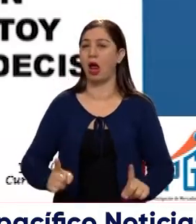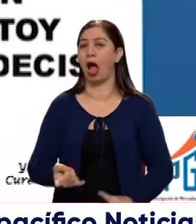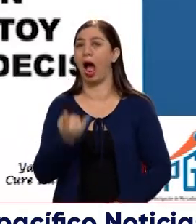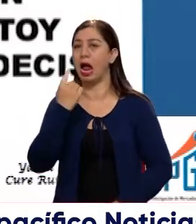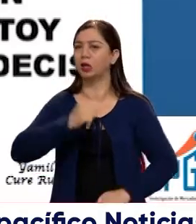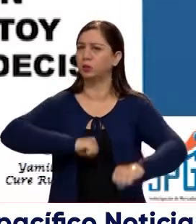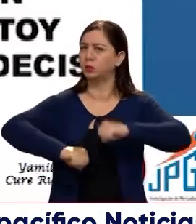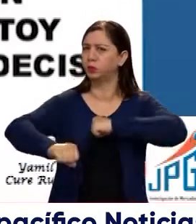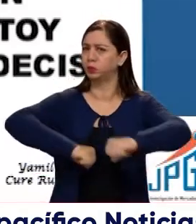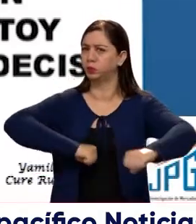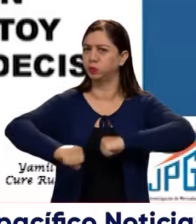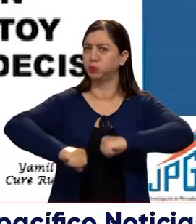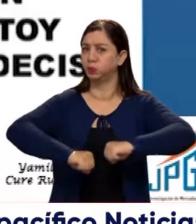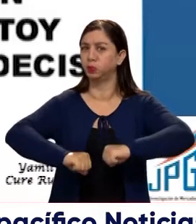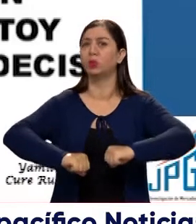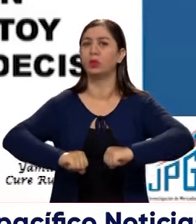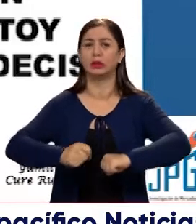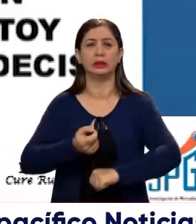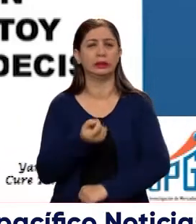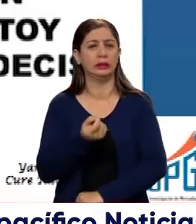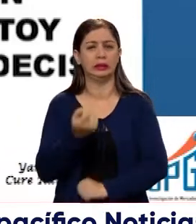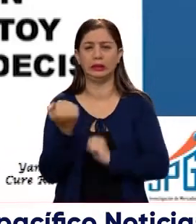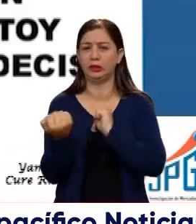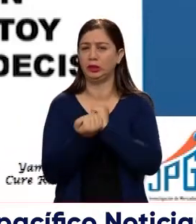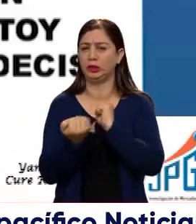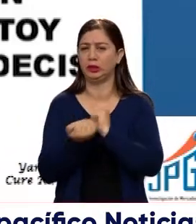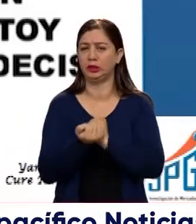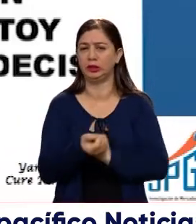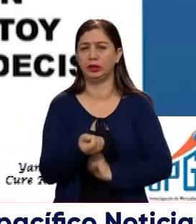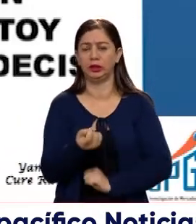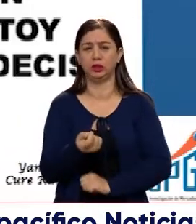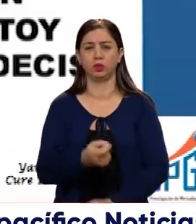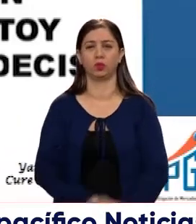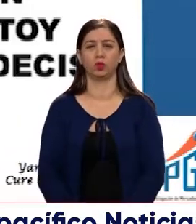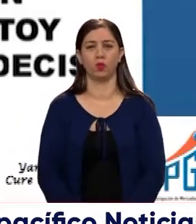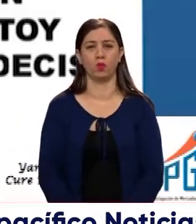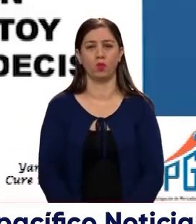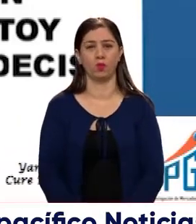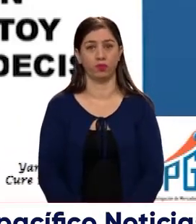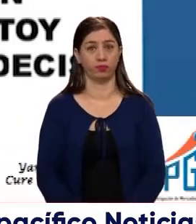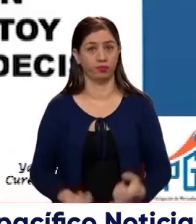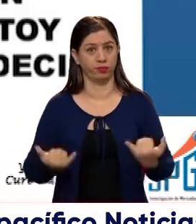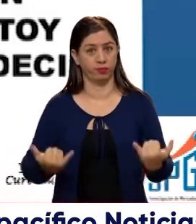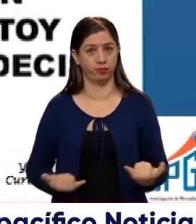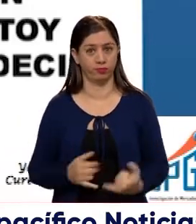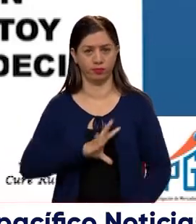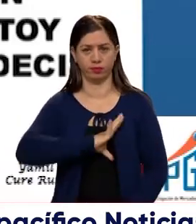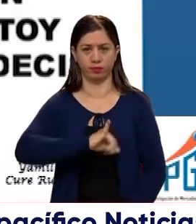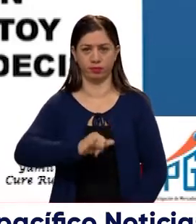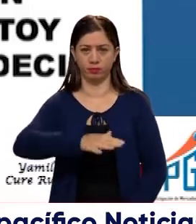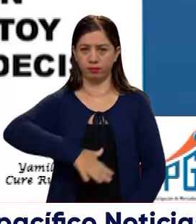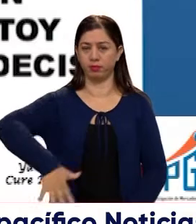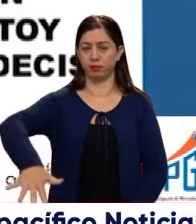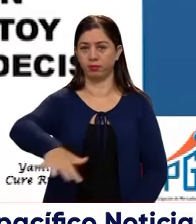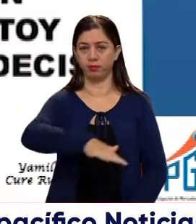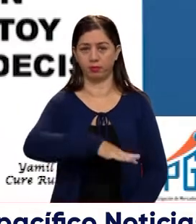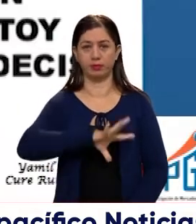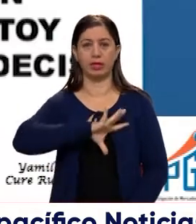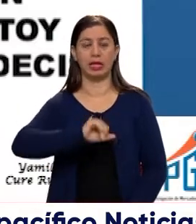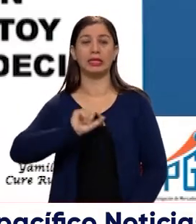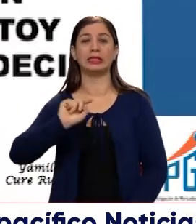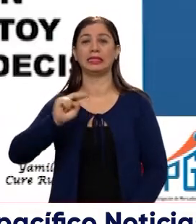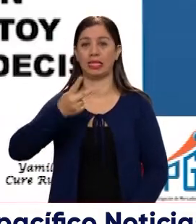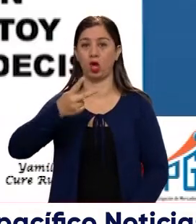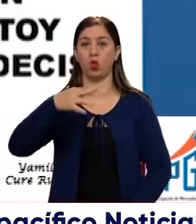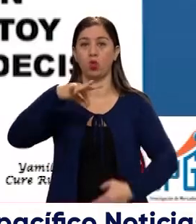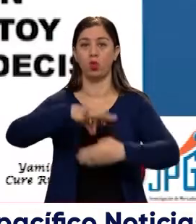revisado, ese resultado será muy, pero muy apretado, muy justo. Ahora nos enfocamos en Cali. Si las elecciones de segunda